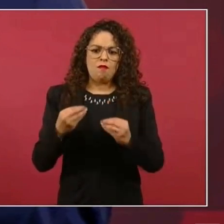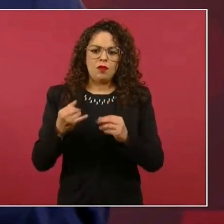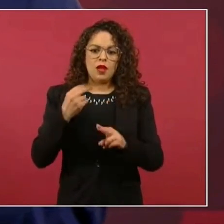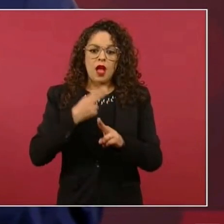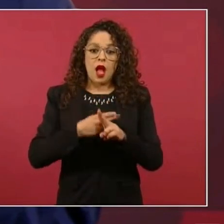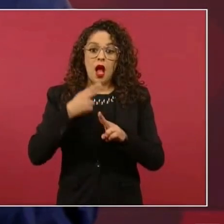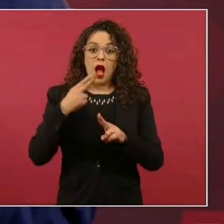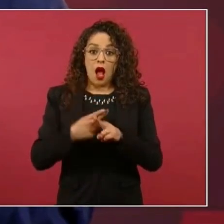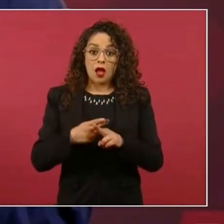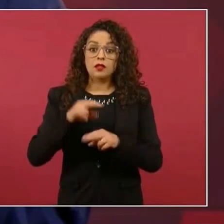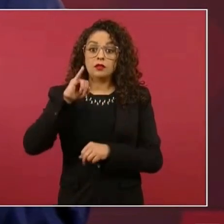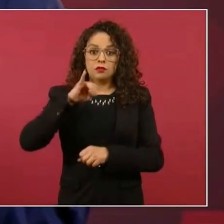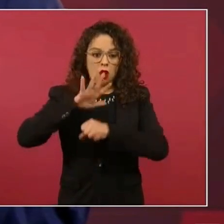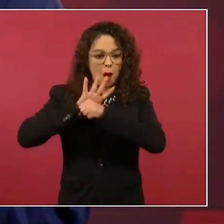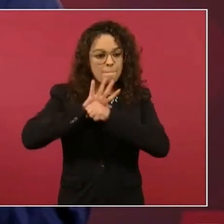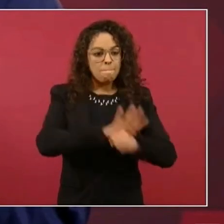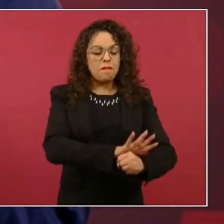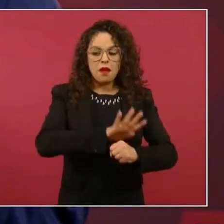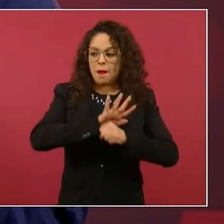represión